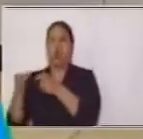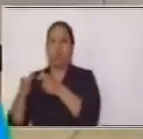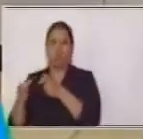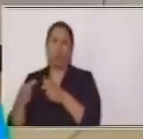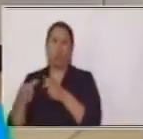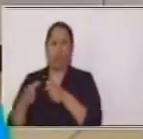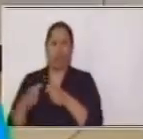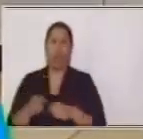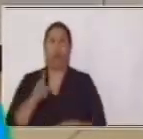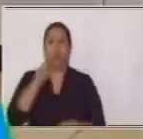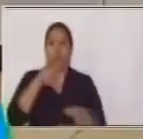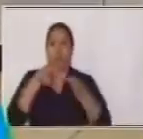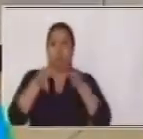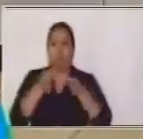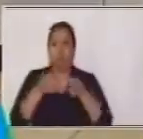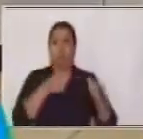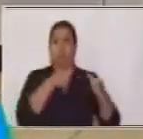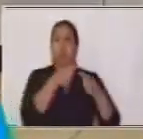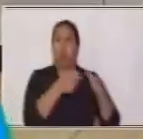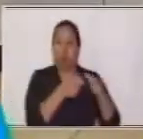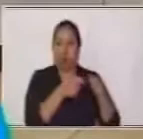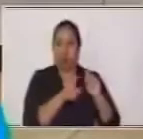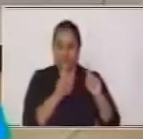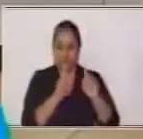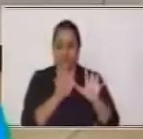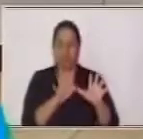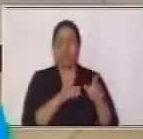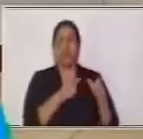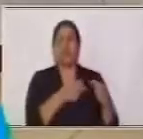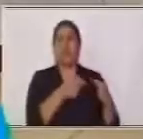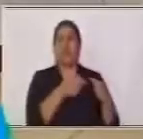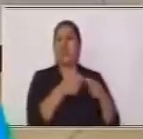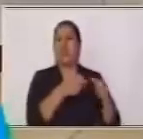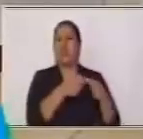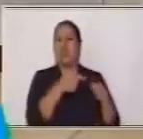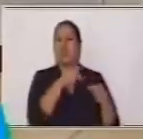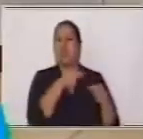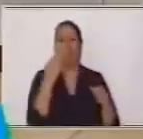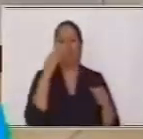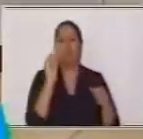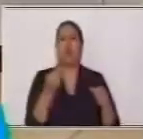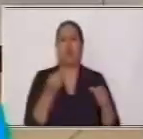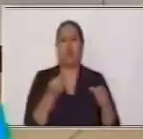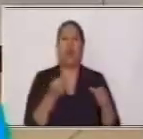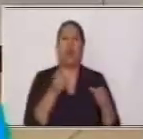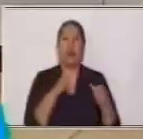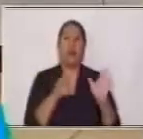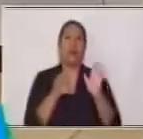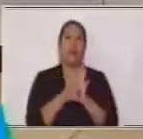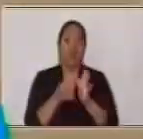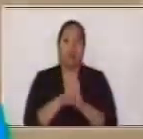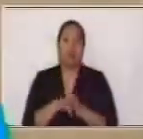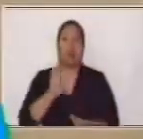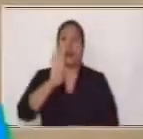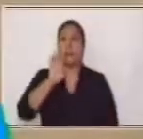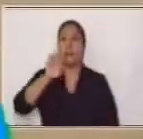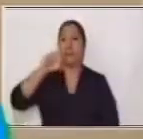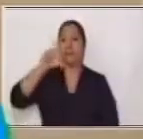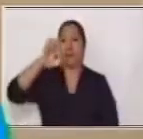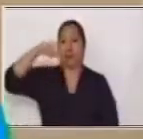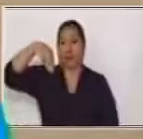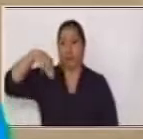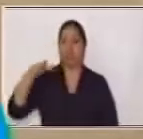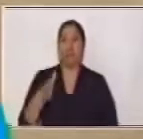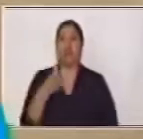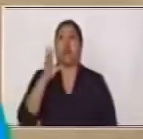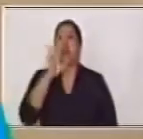coordinadas o por qué te digo que pueden ser coordinadas. Tenemos el ejemplo, Belén habla bien el mam,